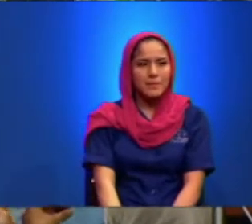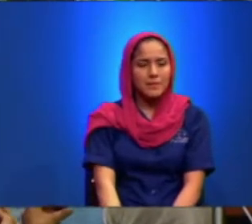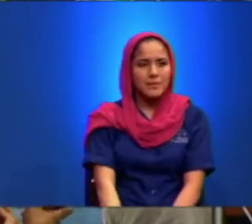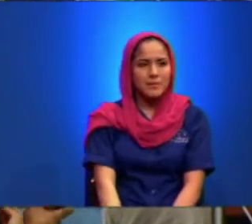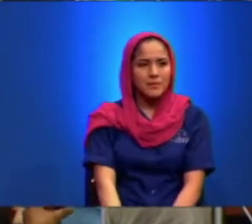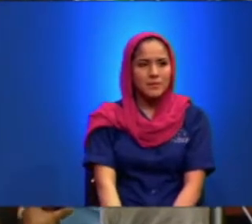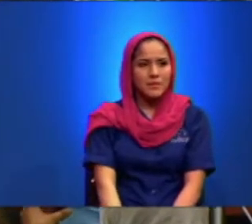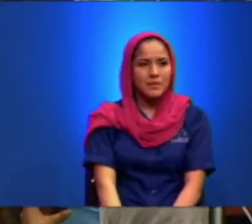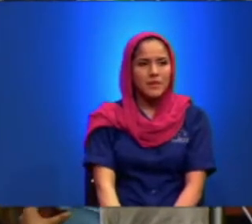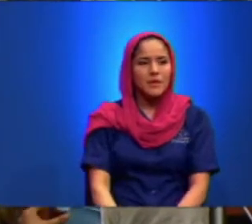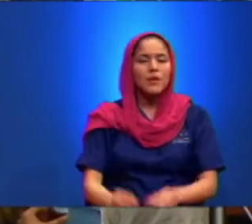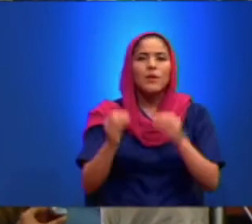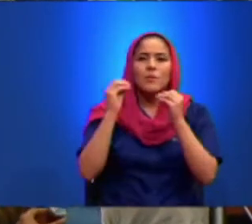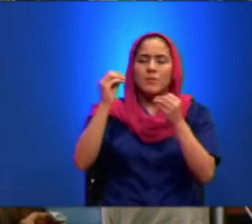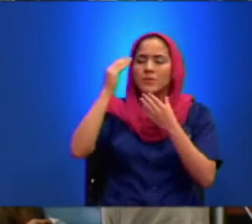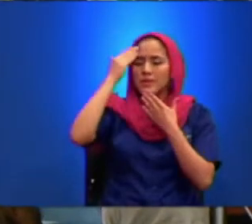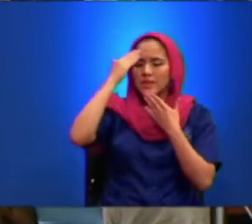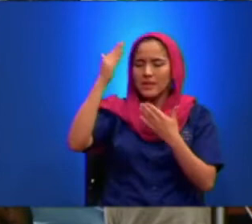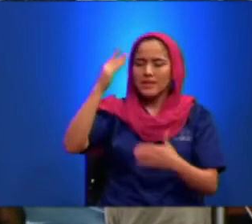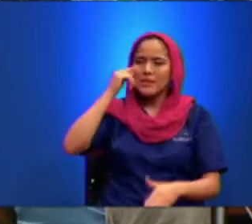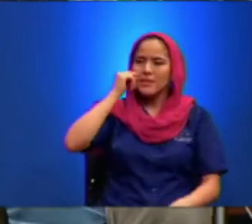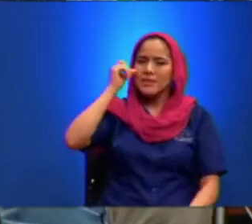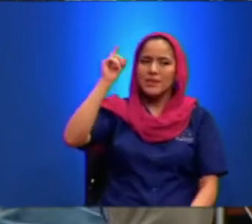Muchas Gracias Señor